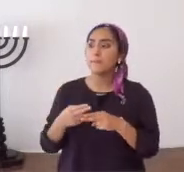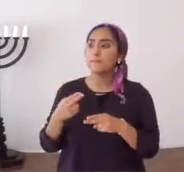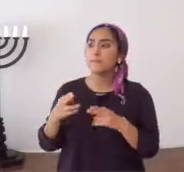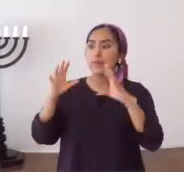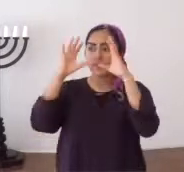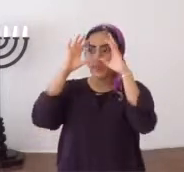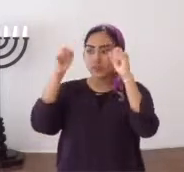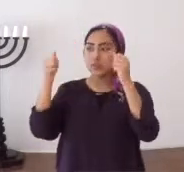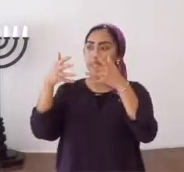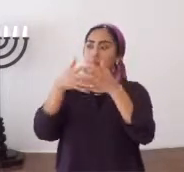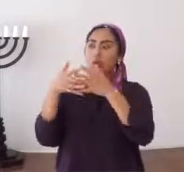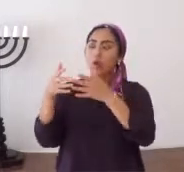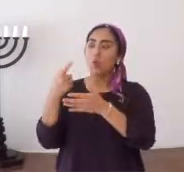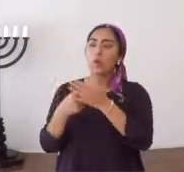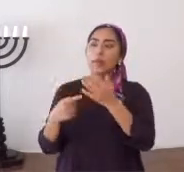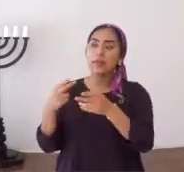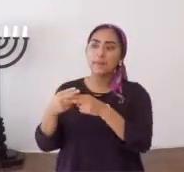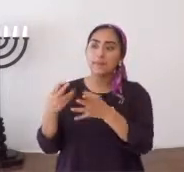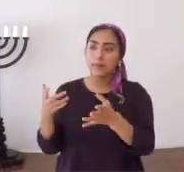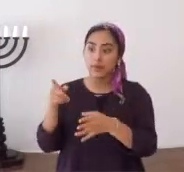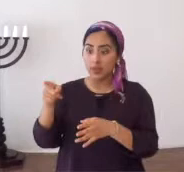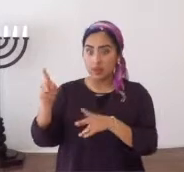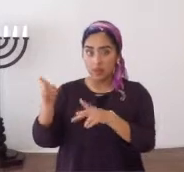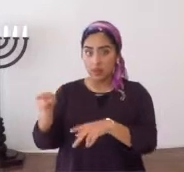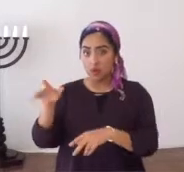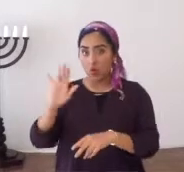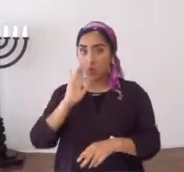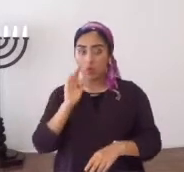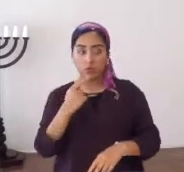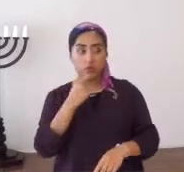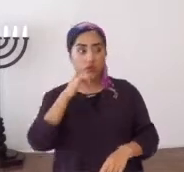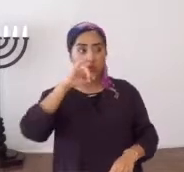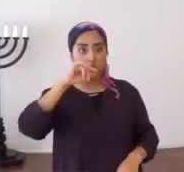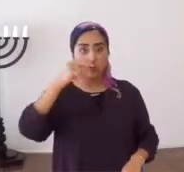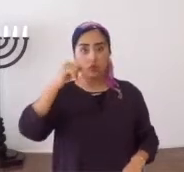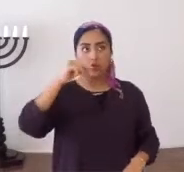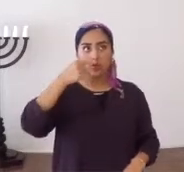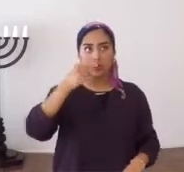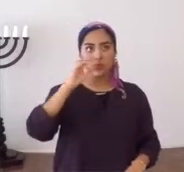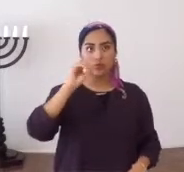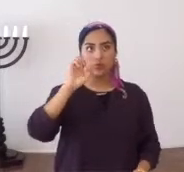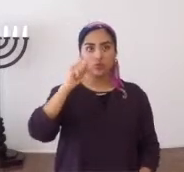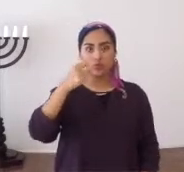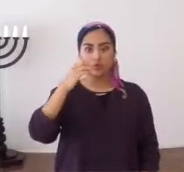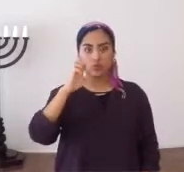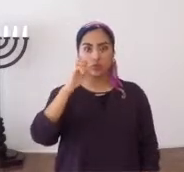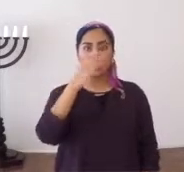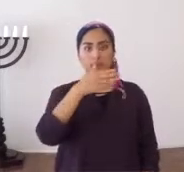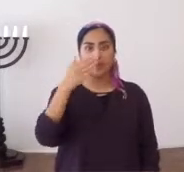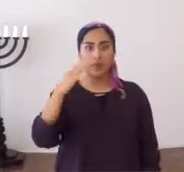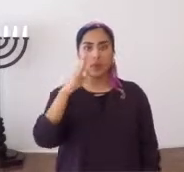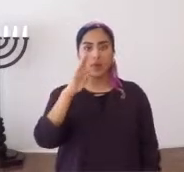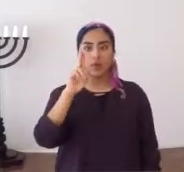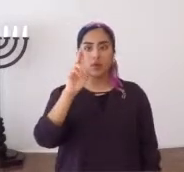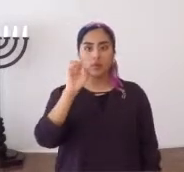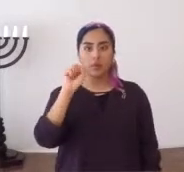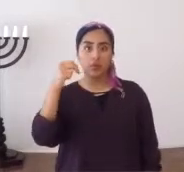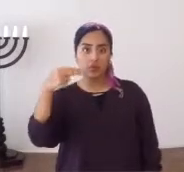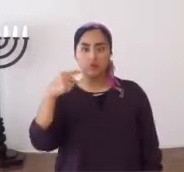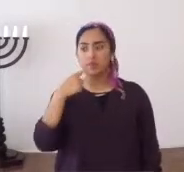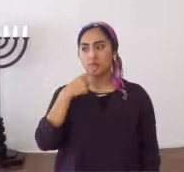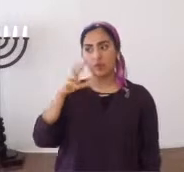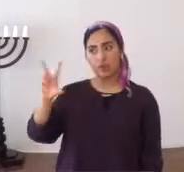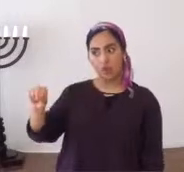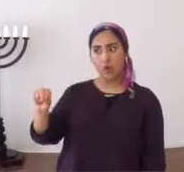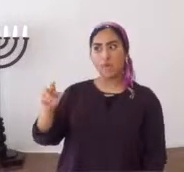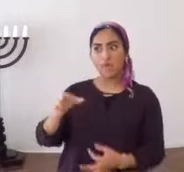de los Estados Unidos de Norteamérica. Él le va a contestar, sin duda alguna, George Bush. Entonces usted le va